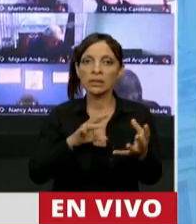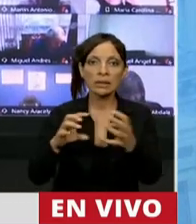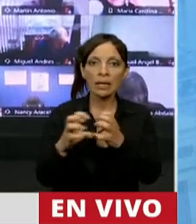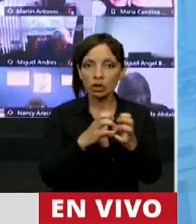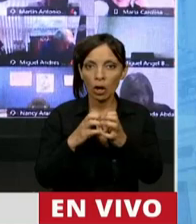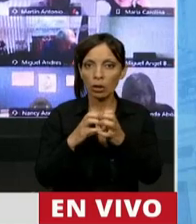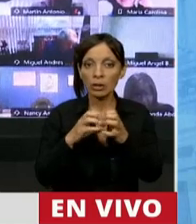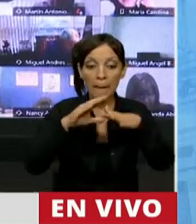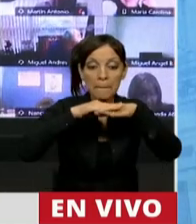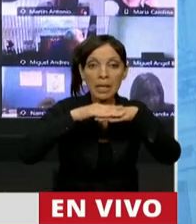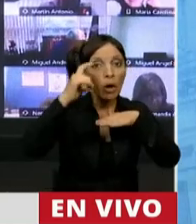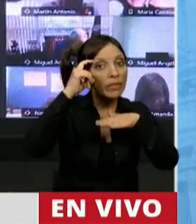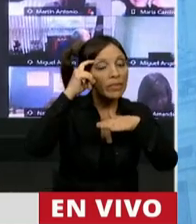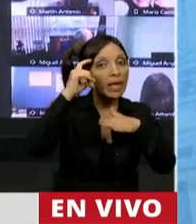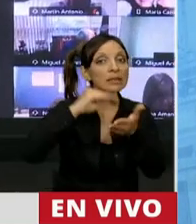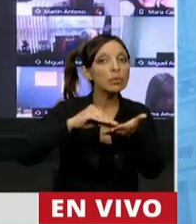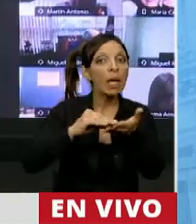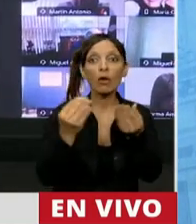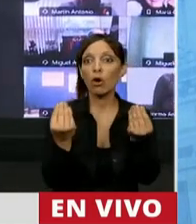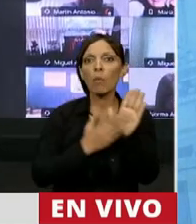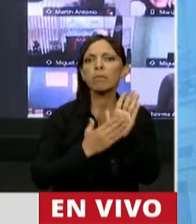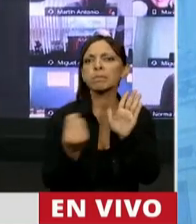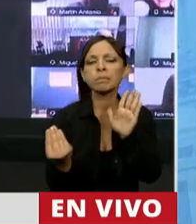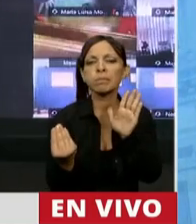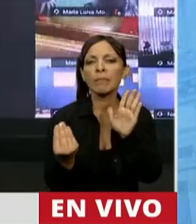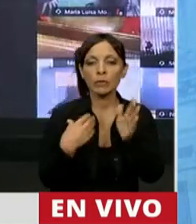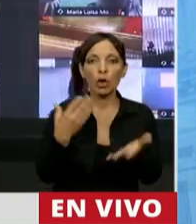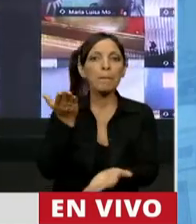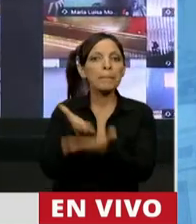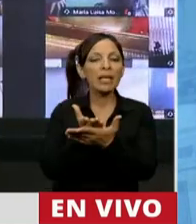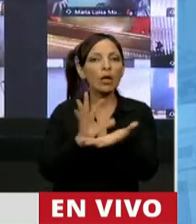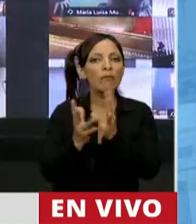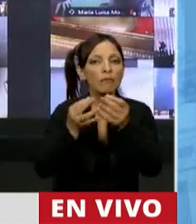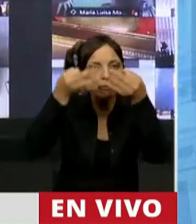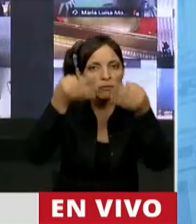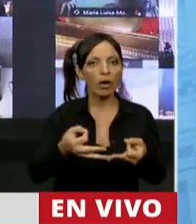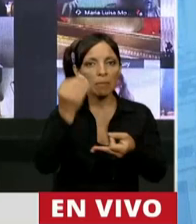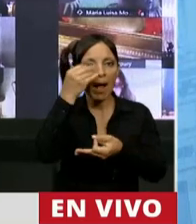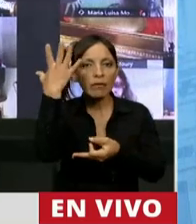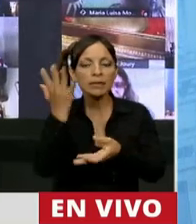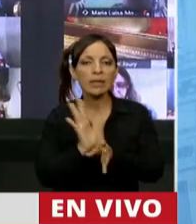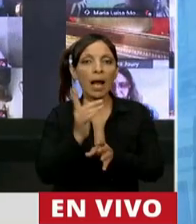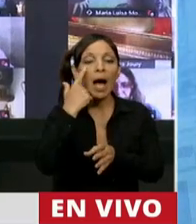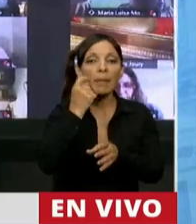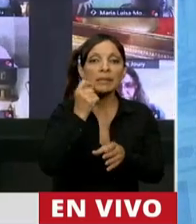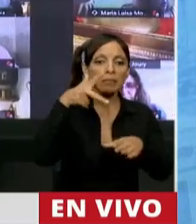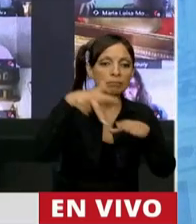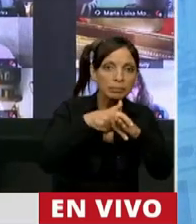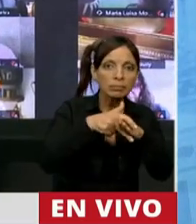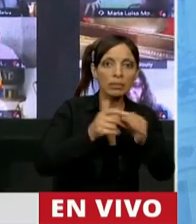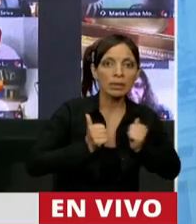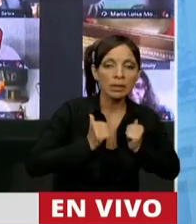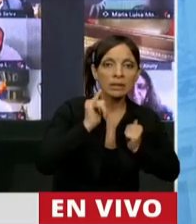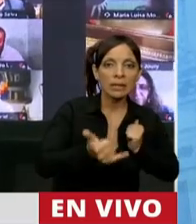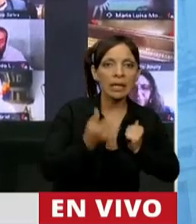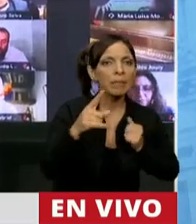por al menos 10 diputados, es que yo le voy a solicitar formalmente, sin plantear un cuarto intermedio, pero también